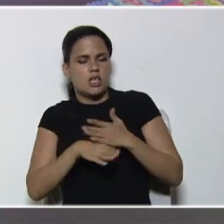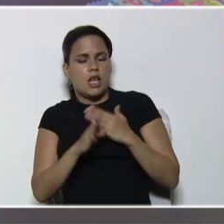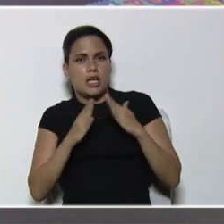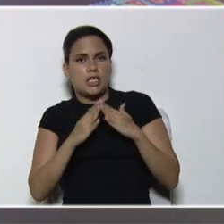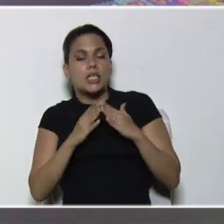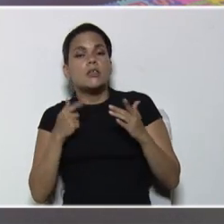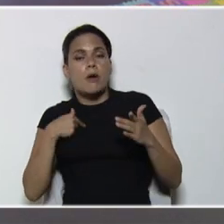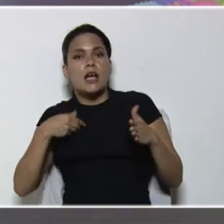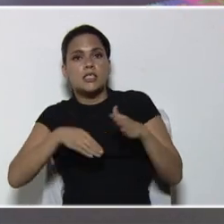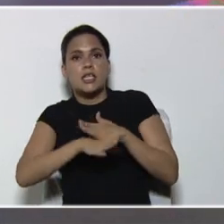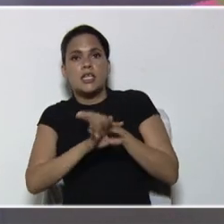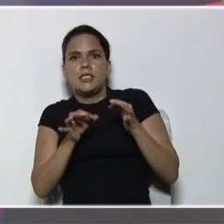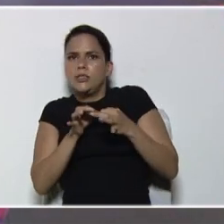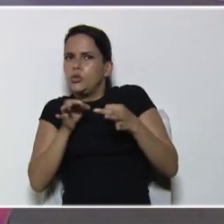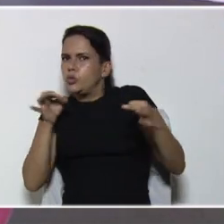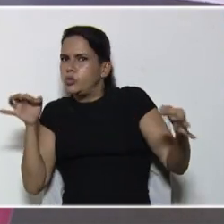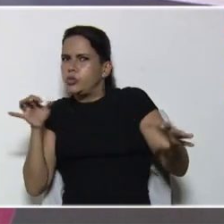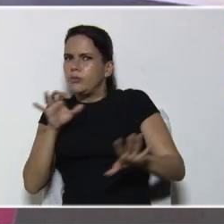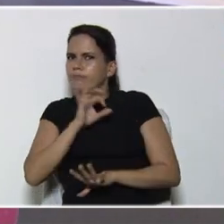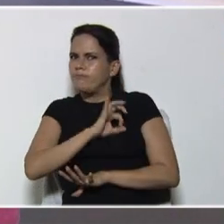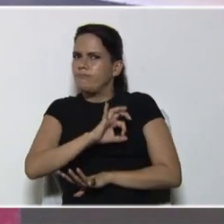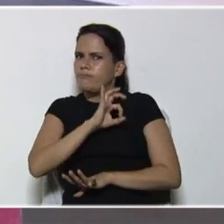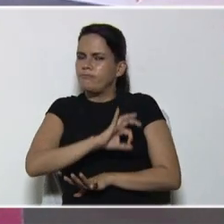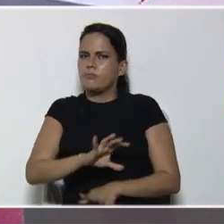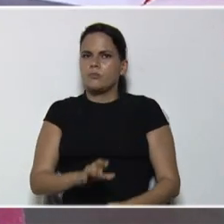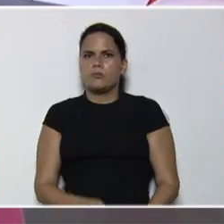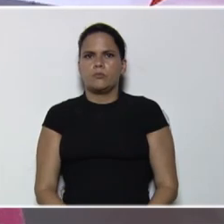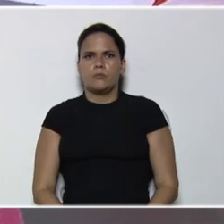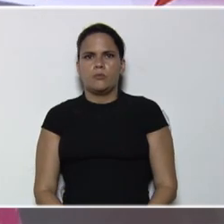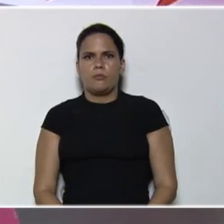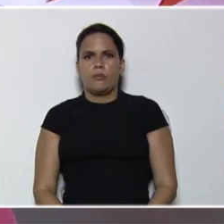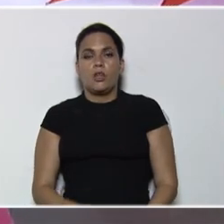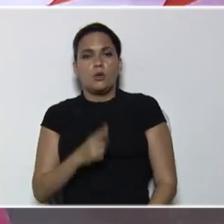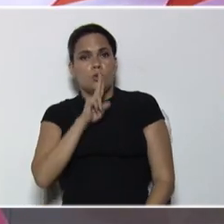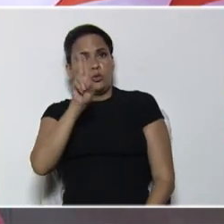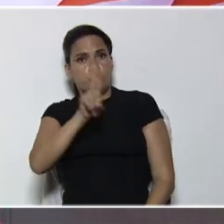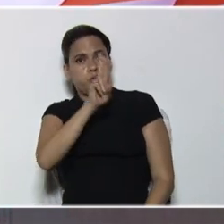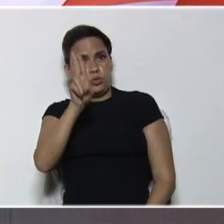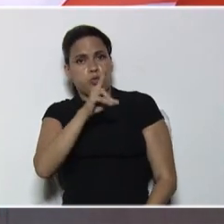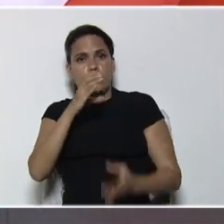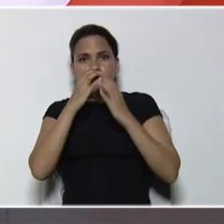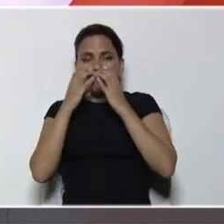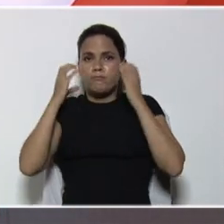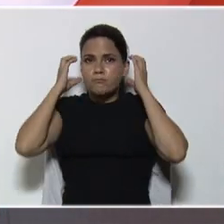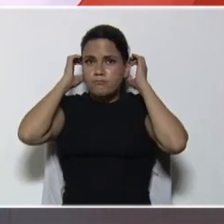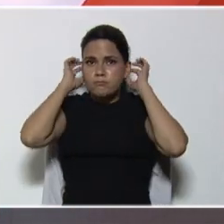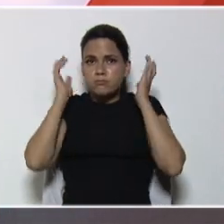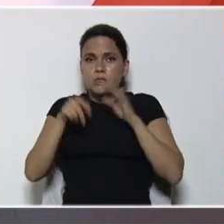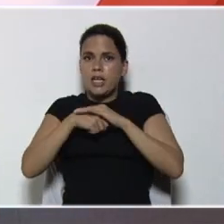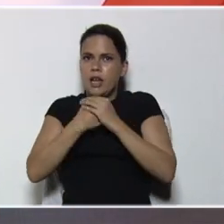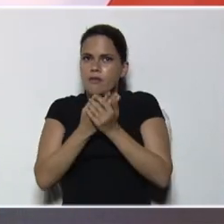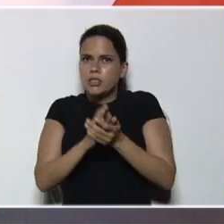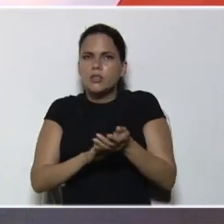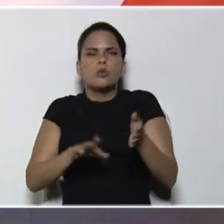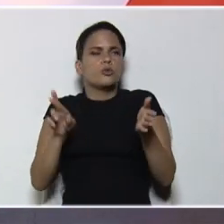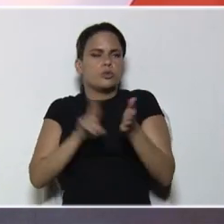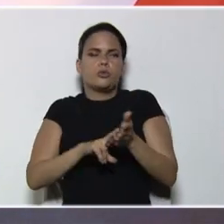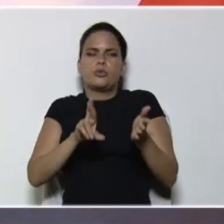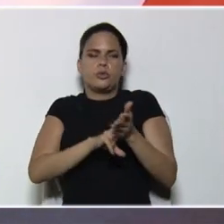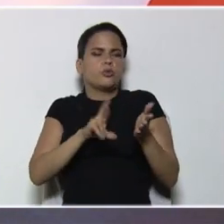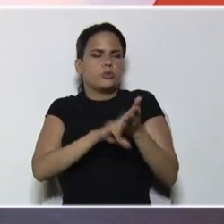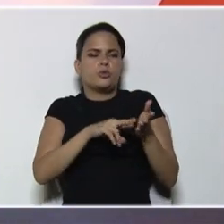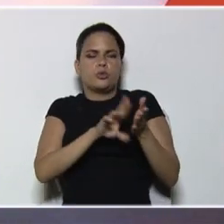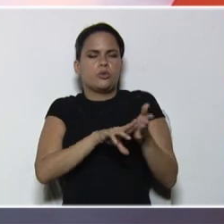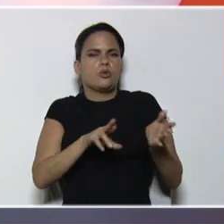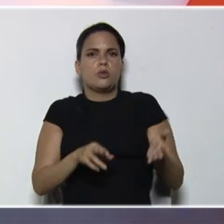por favor, mantengan el distanciamiento, físico, saludable, usen el tapabocas, de manera adecuada, y lávense las manos, una y